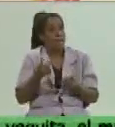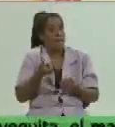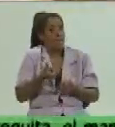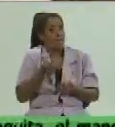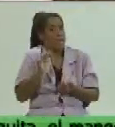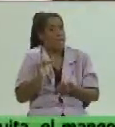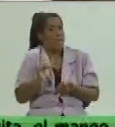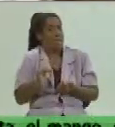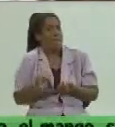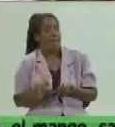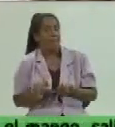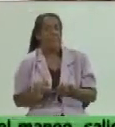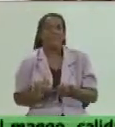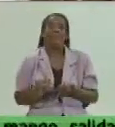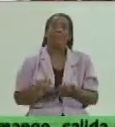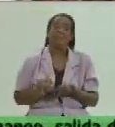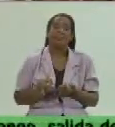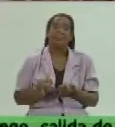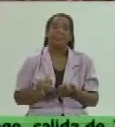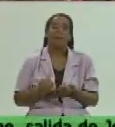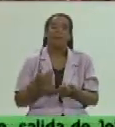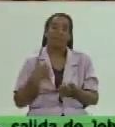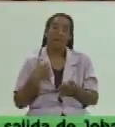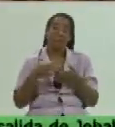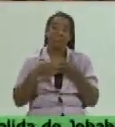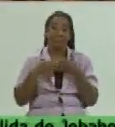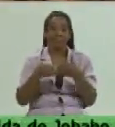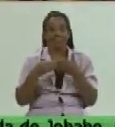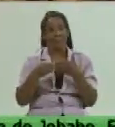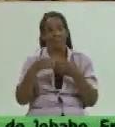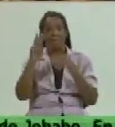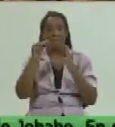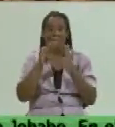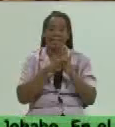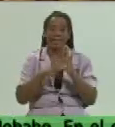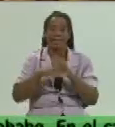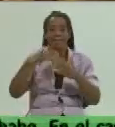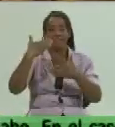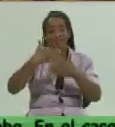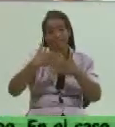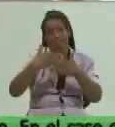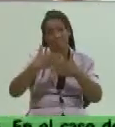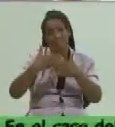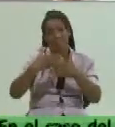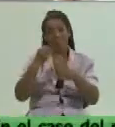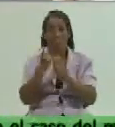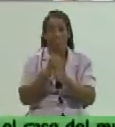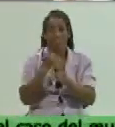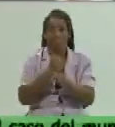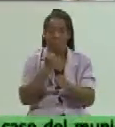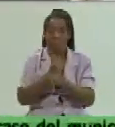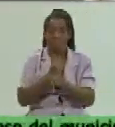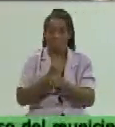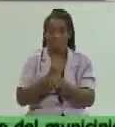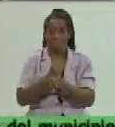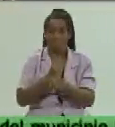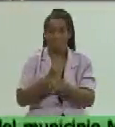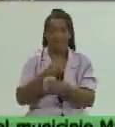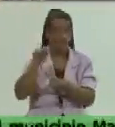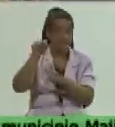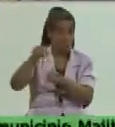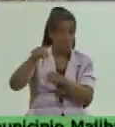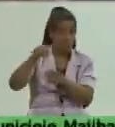y quienes venden por la flexibilización de medidas que obstaculizan su desempeño El punto de venta lo teníamos ya adelante